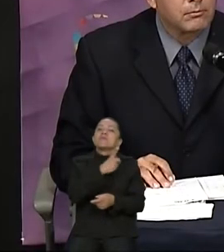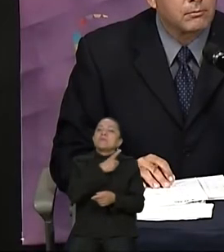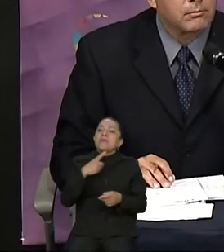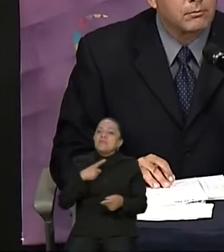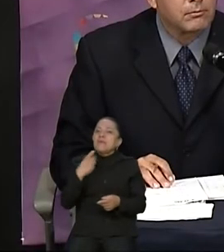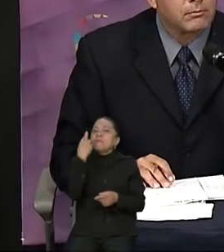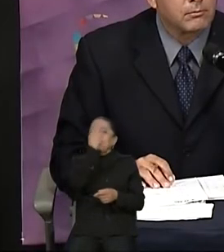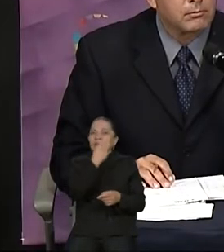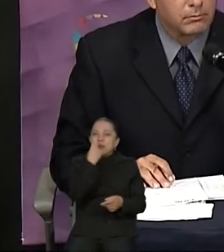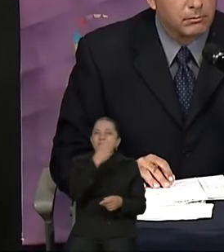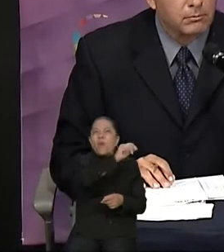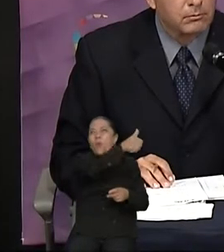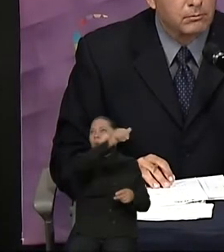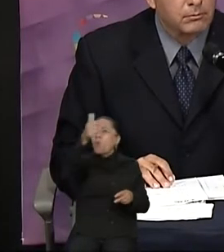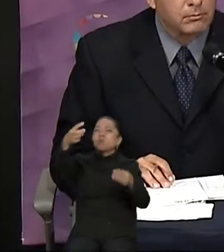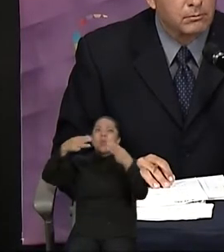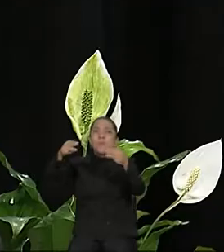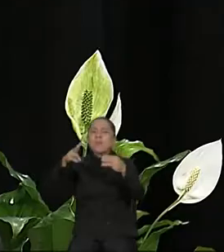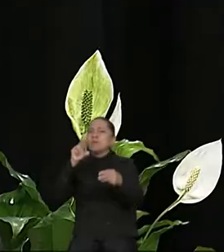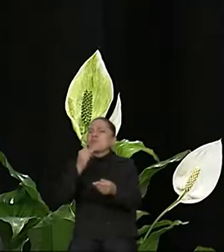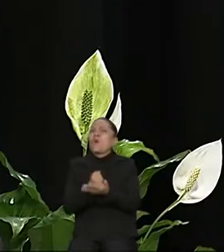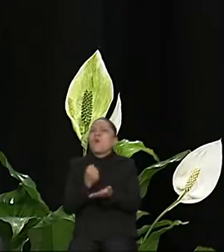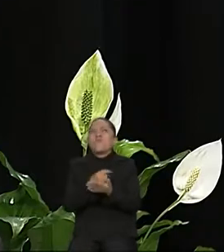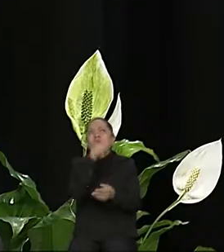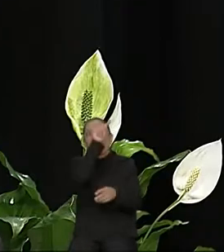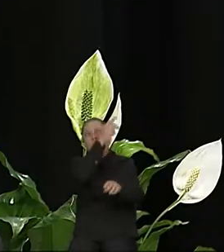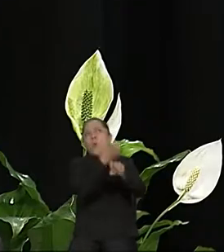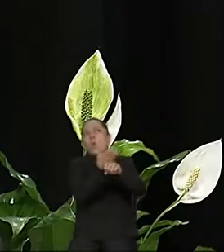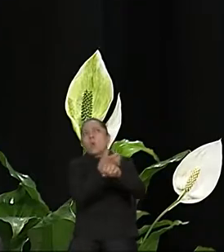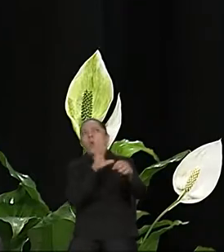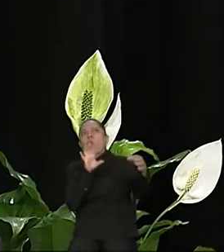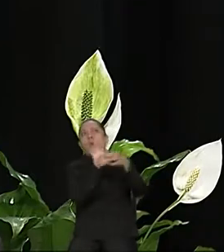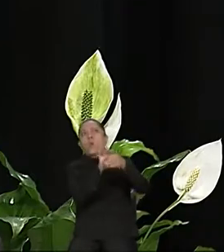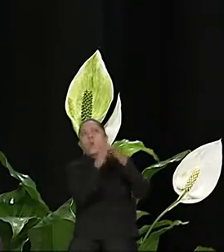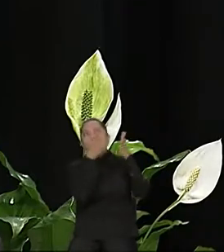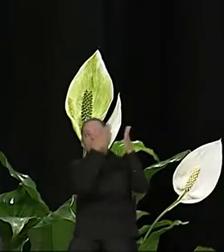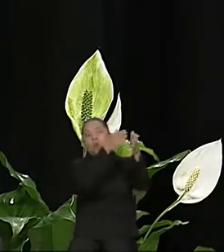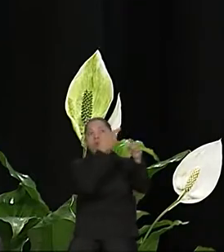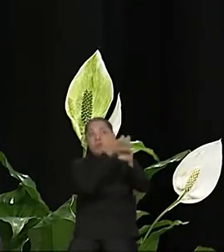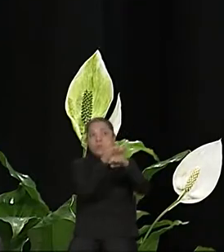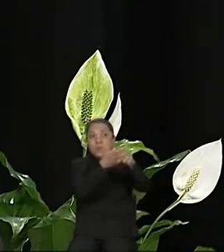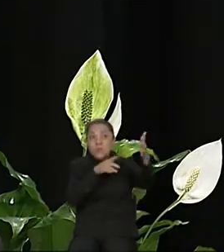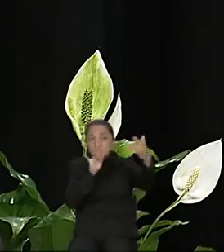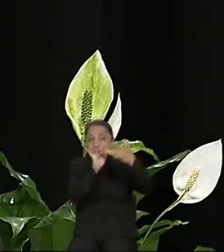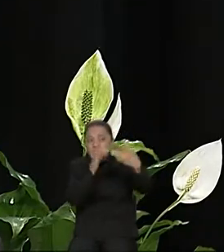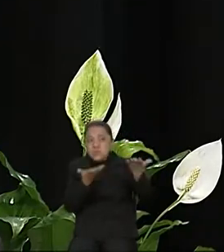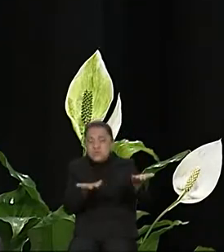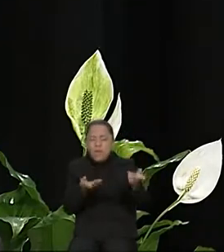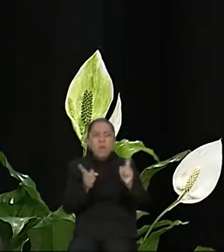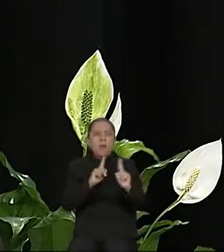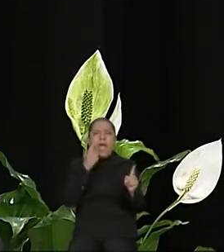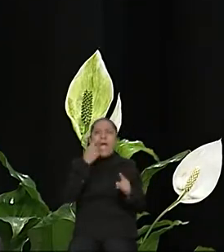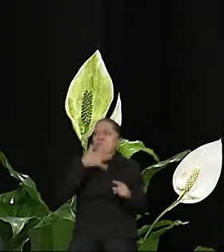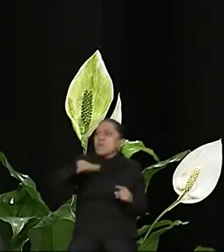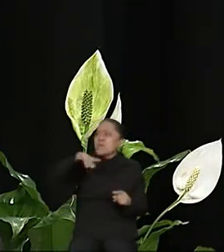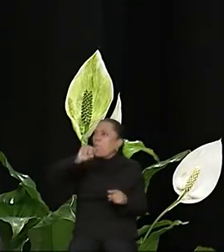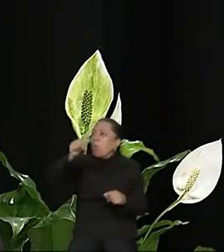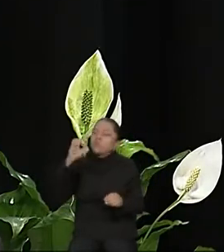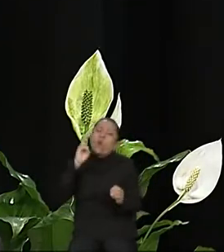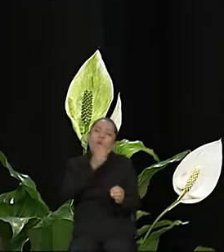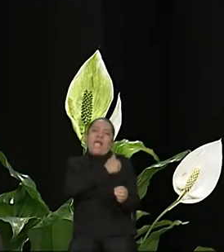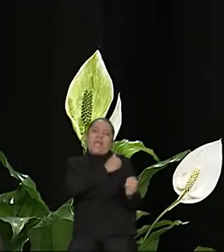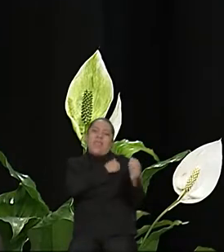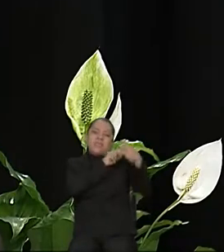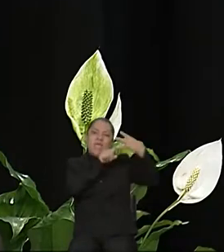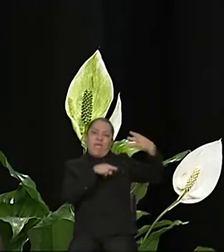mercados. No necesariamente tenemos que estar concentrados en Canadá y en Estados Unidos. Yo creo que